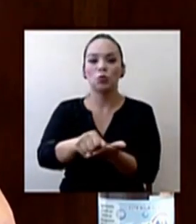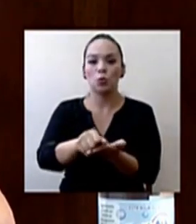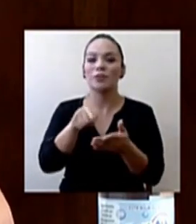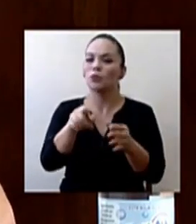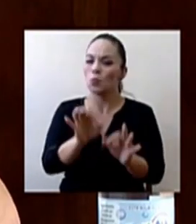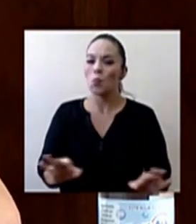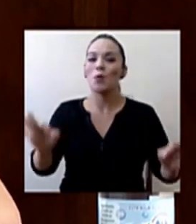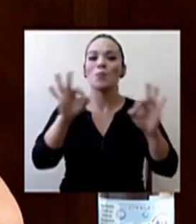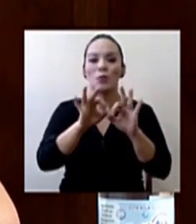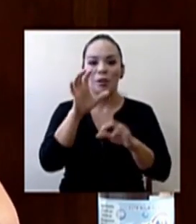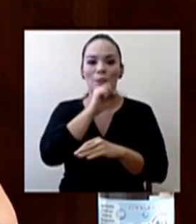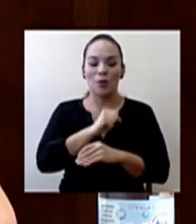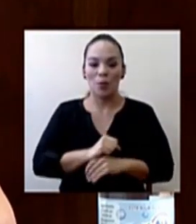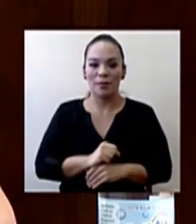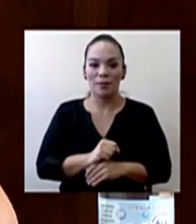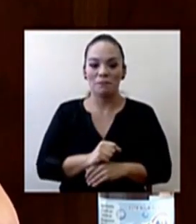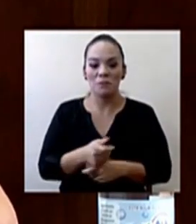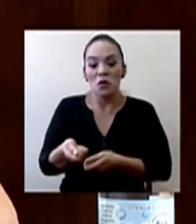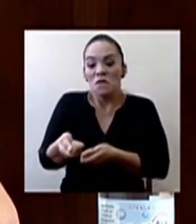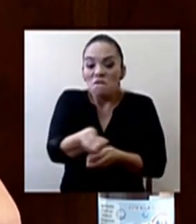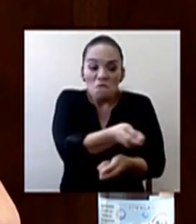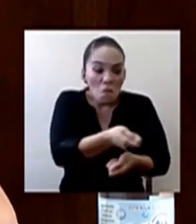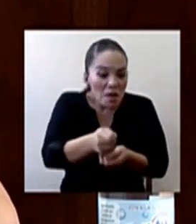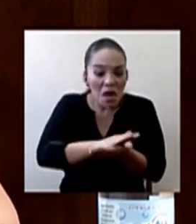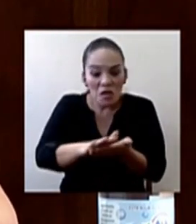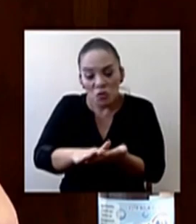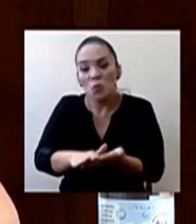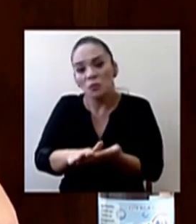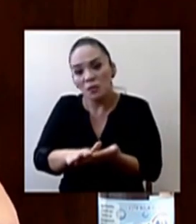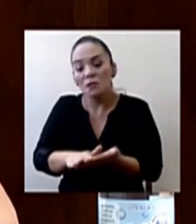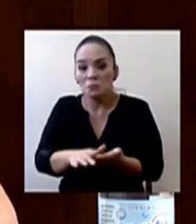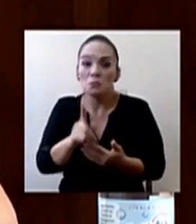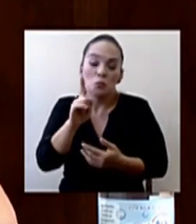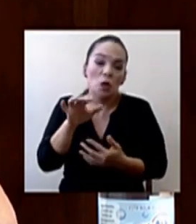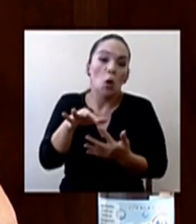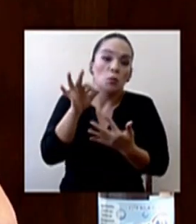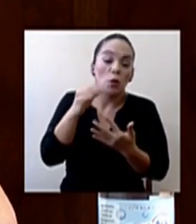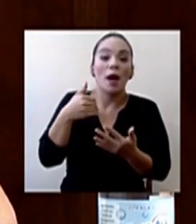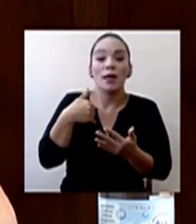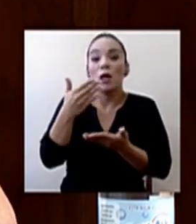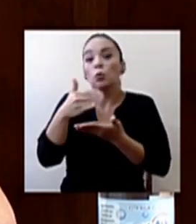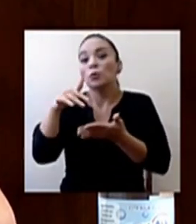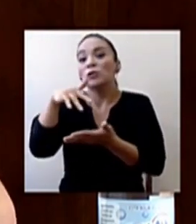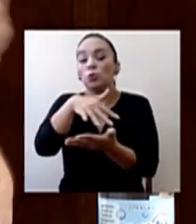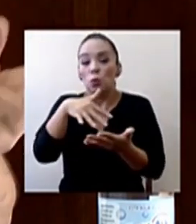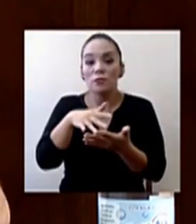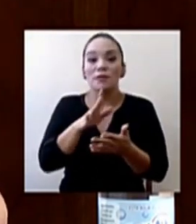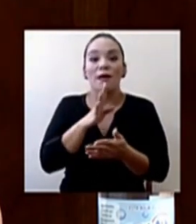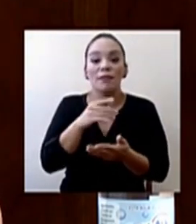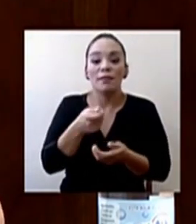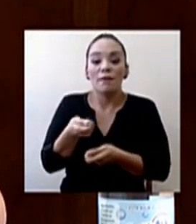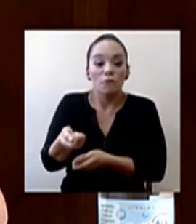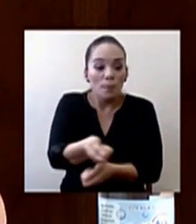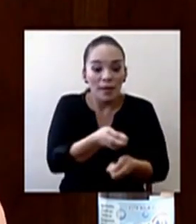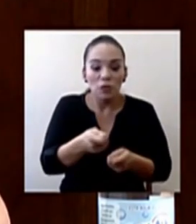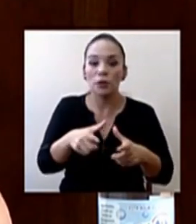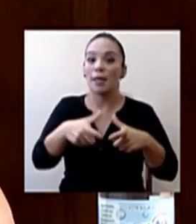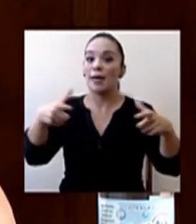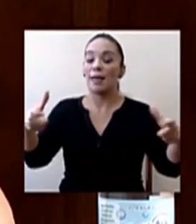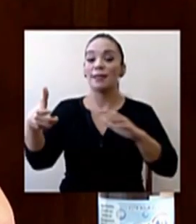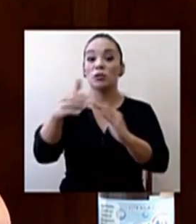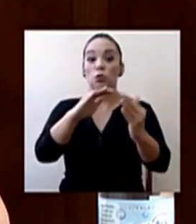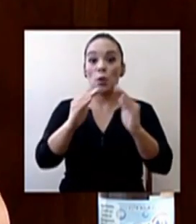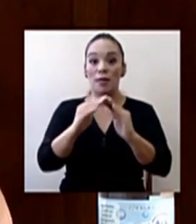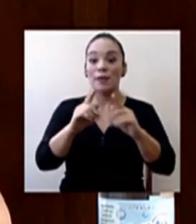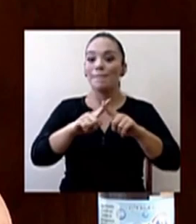tener en cuenta. La fumigación puede ser una opción. Hay algunos estudios, como se dice, que hablan de fumigaciones de grandes ciudades, pero sobre todo en esos